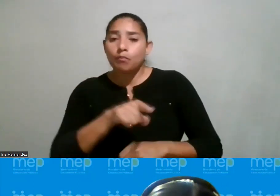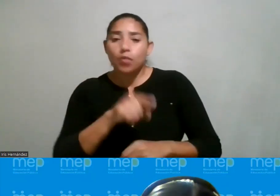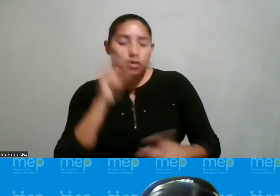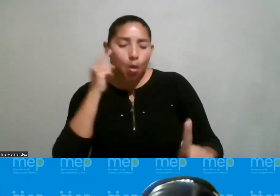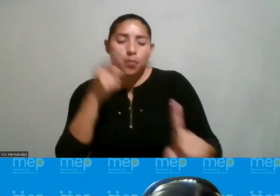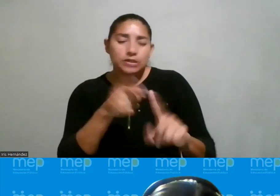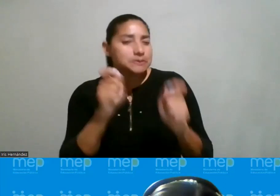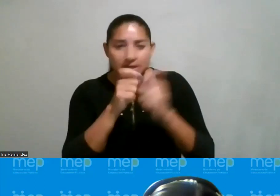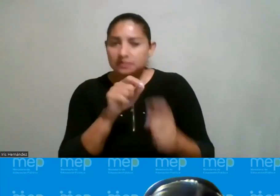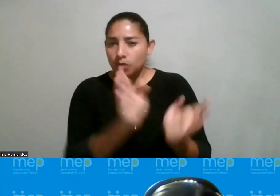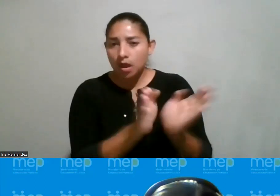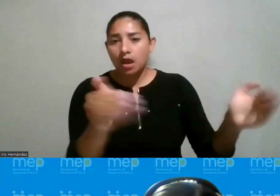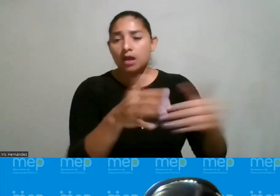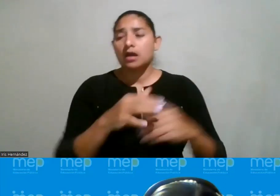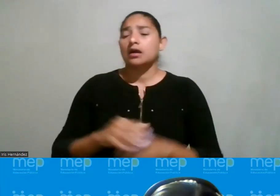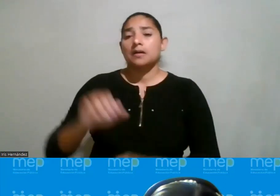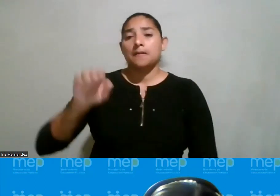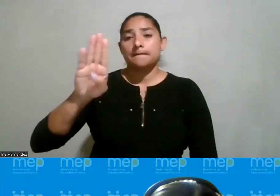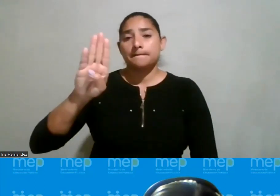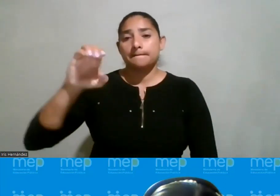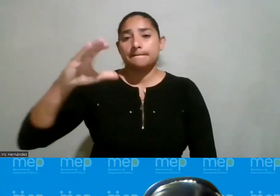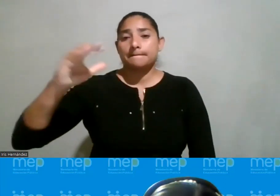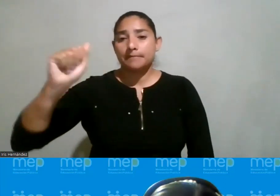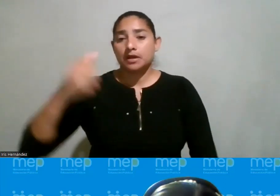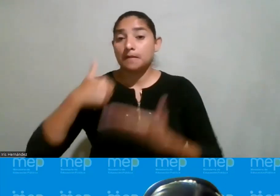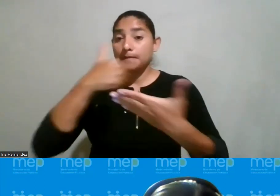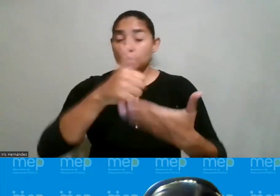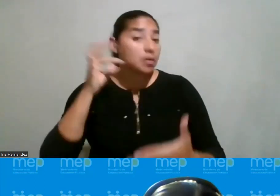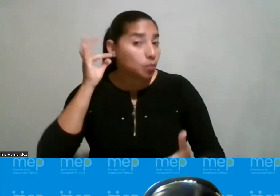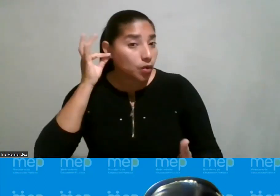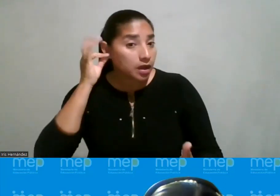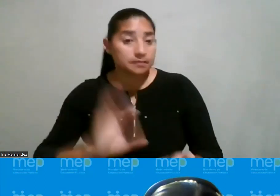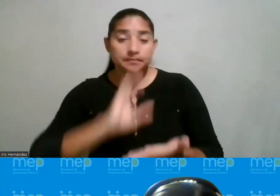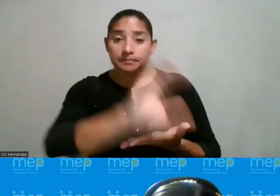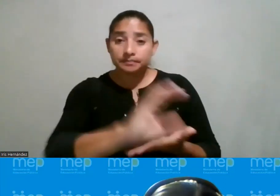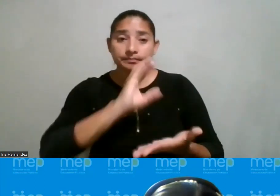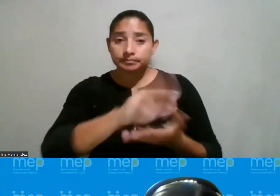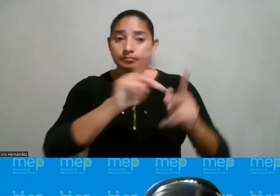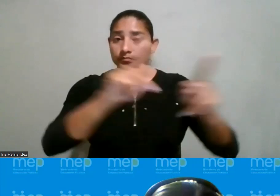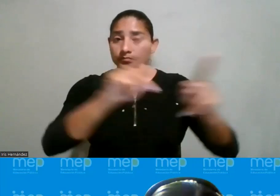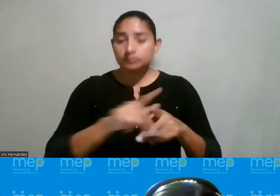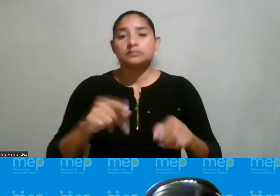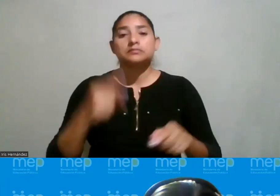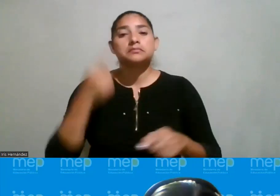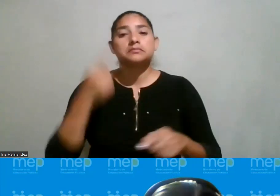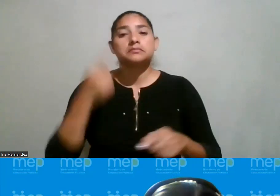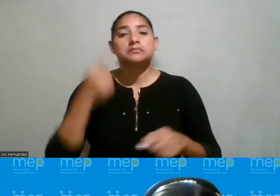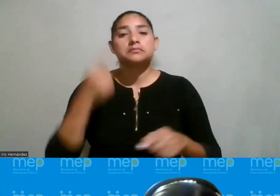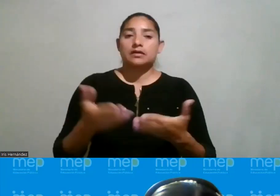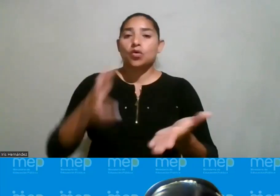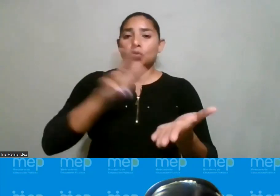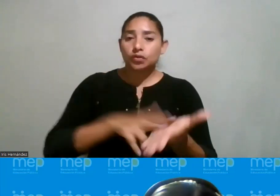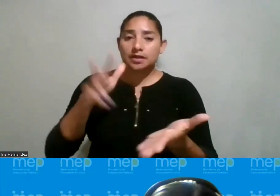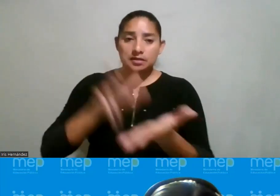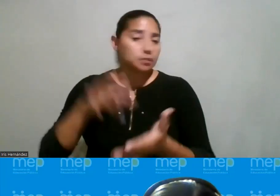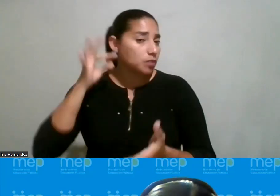propósito específico las becas para mujeres los puestos digamos las contrataciones